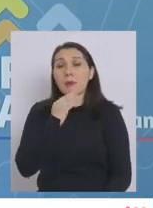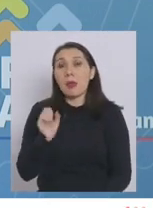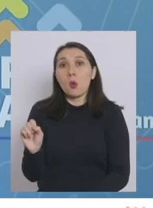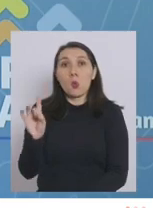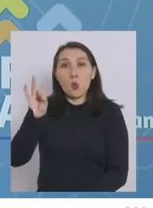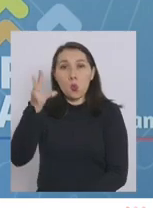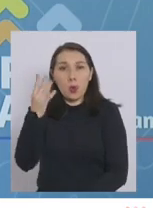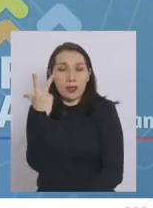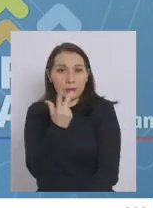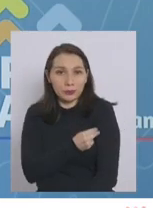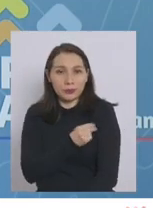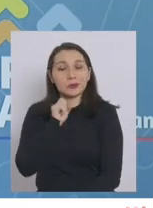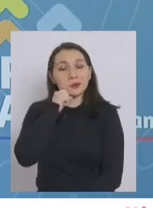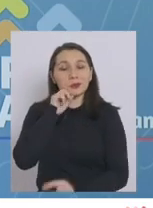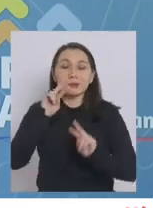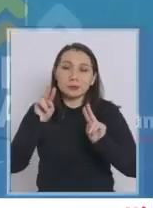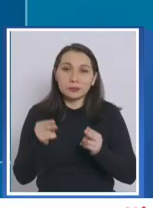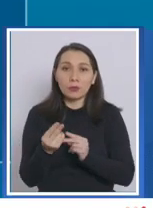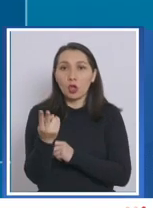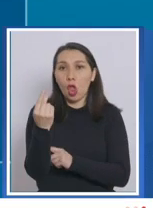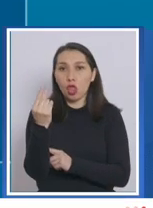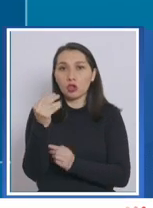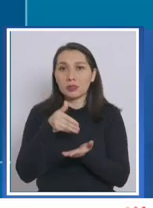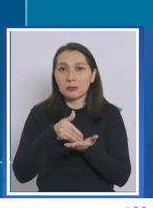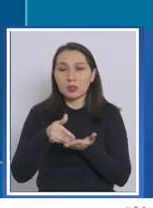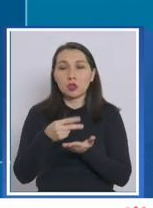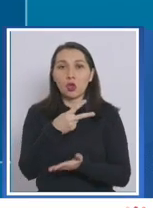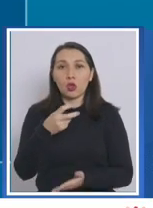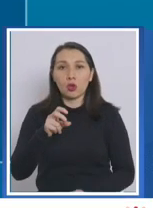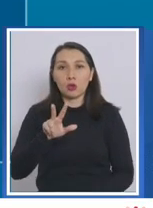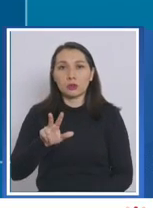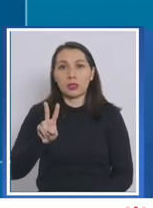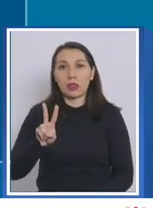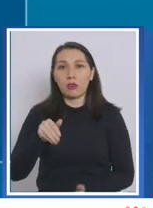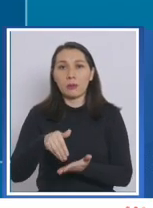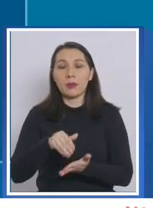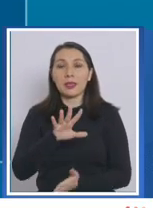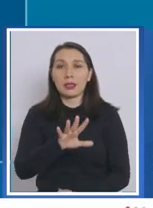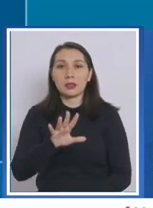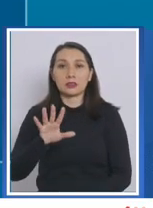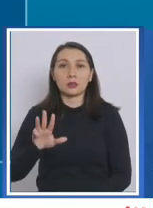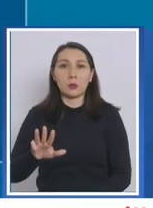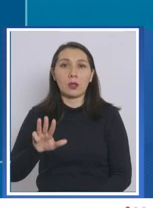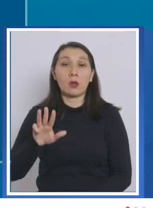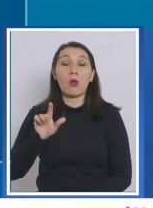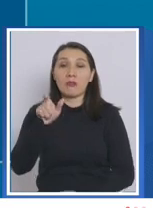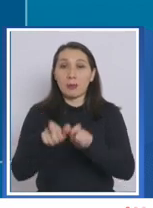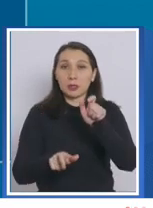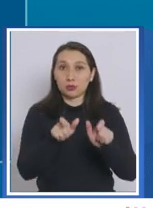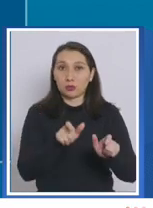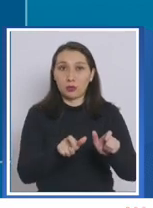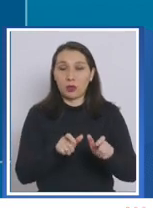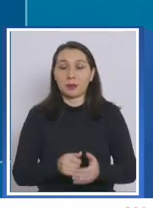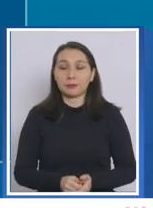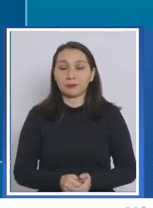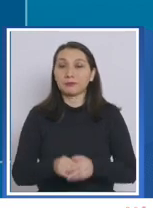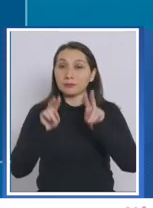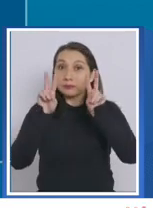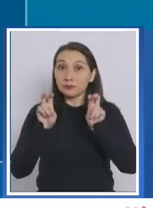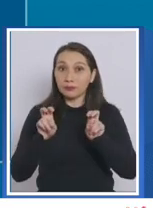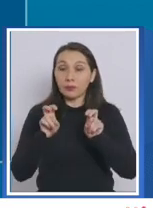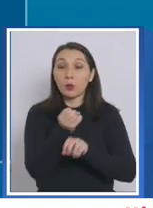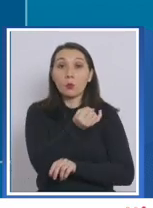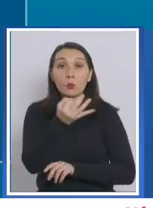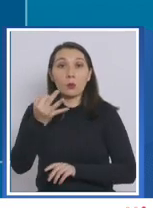Esto corresponde a 12.282.559 personas. En relación